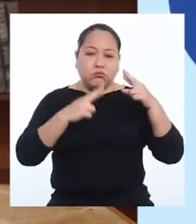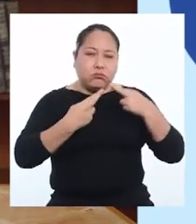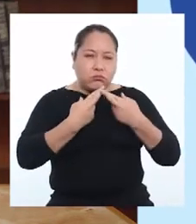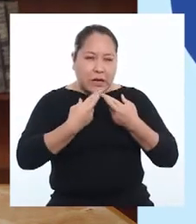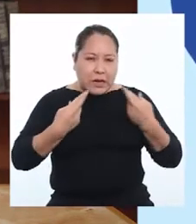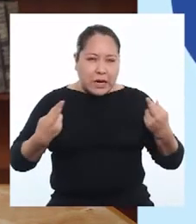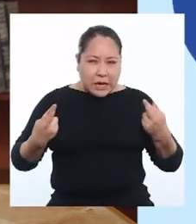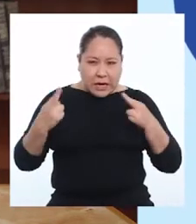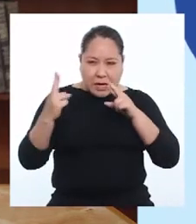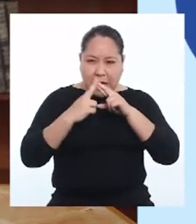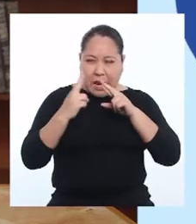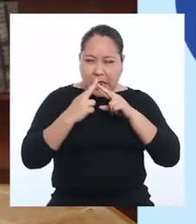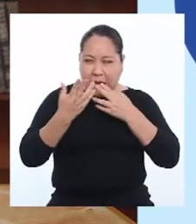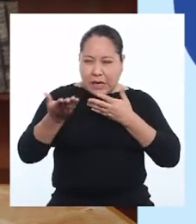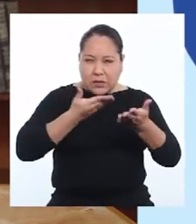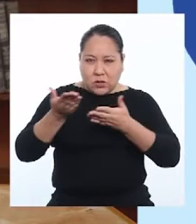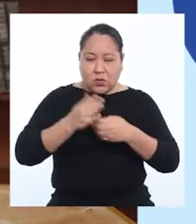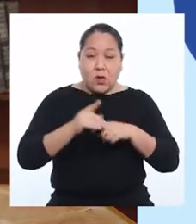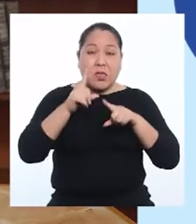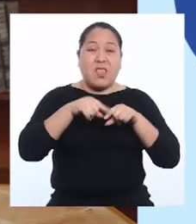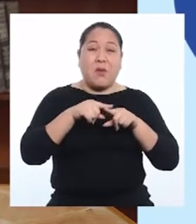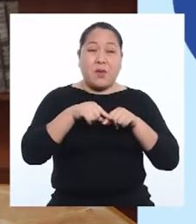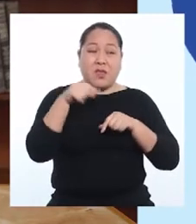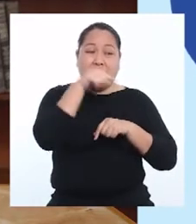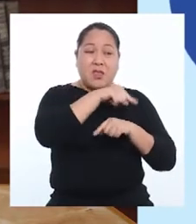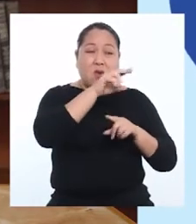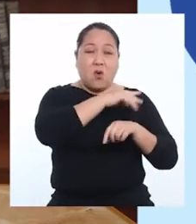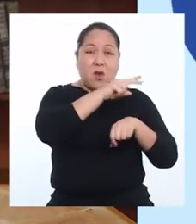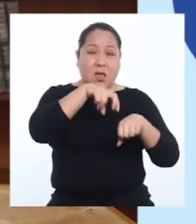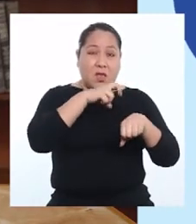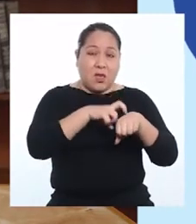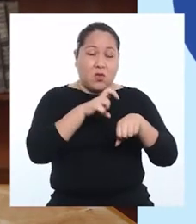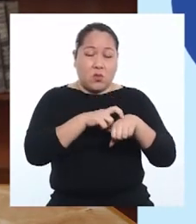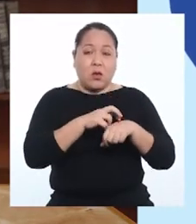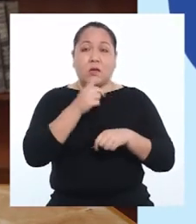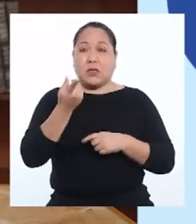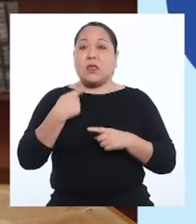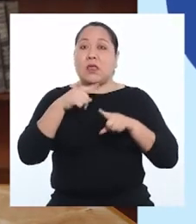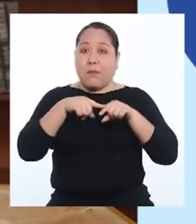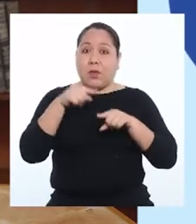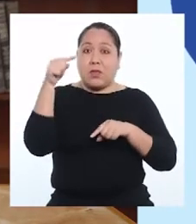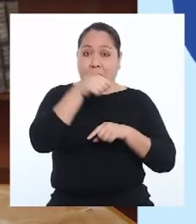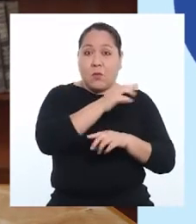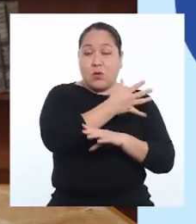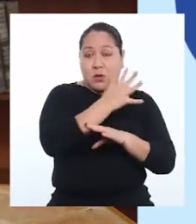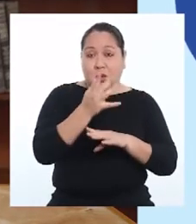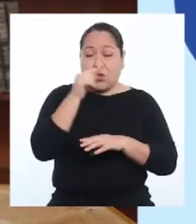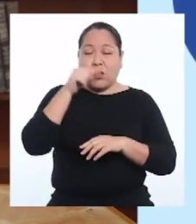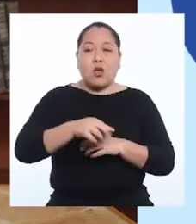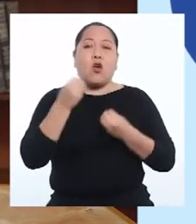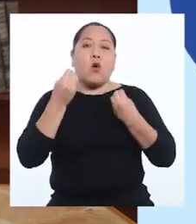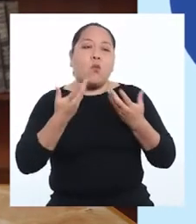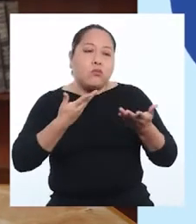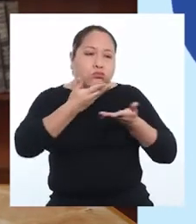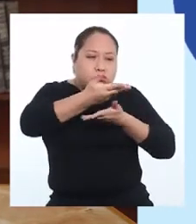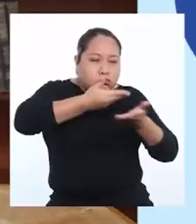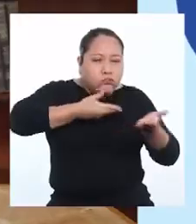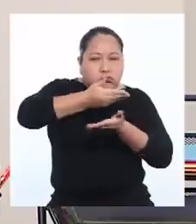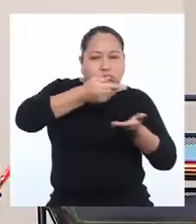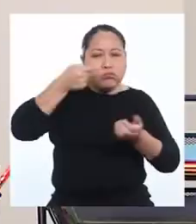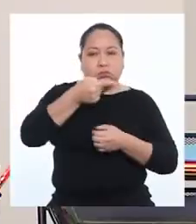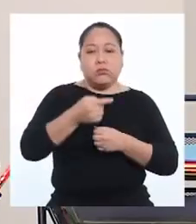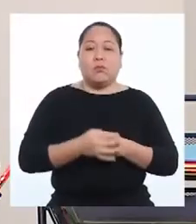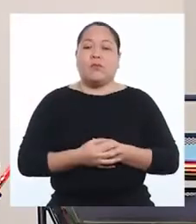dependiente que tenemos con la naturaleza y de la forma como nos relacionamos con ella.